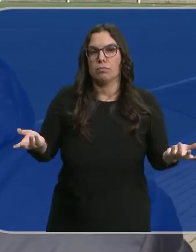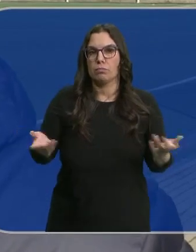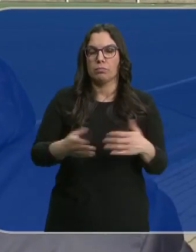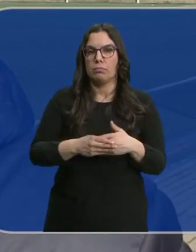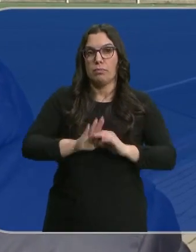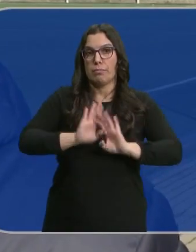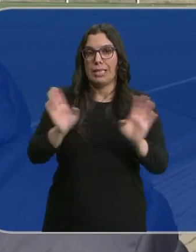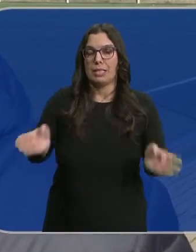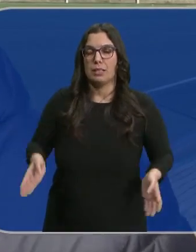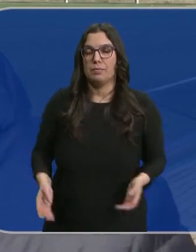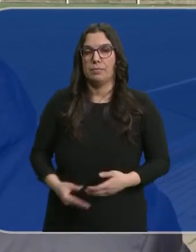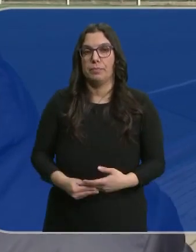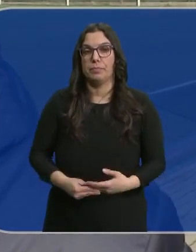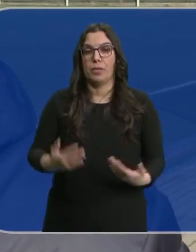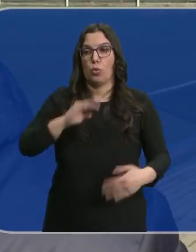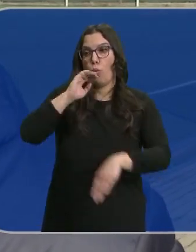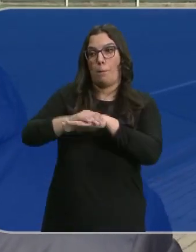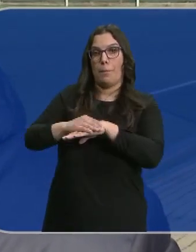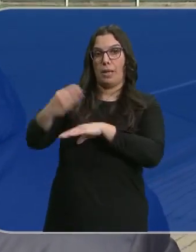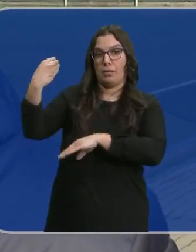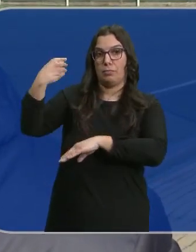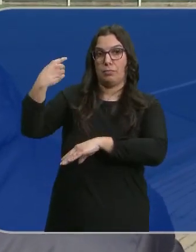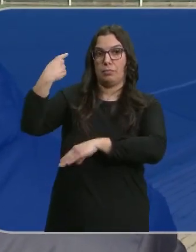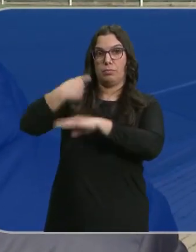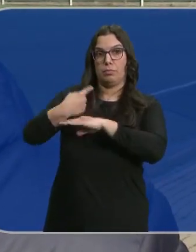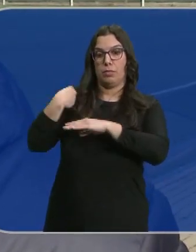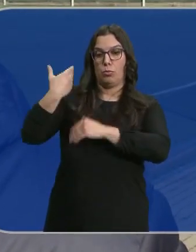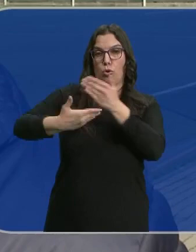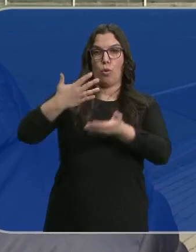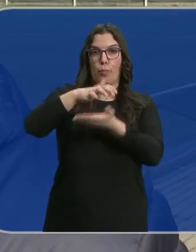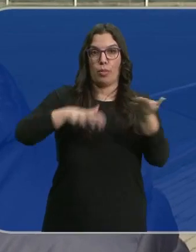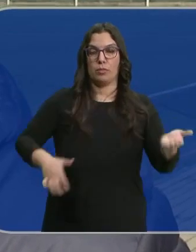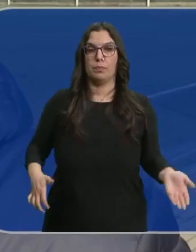Y vamos, poco más, cumplir lo que dice un auto de procesamiento.